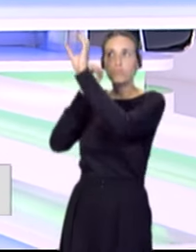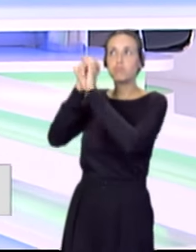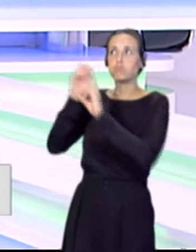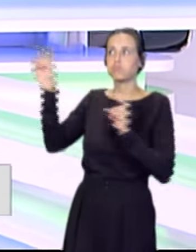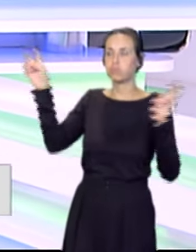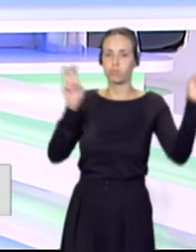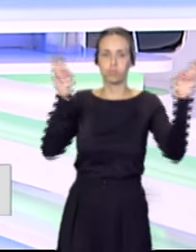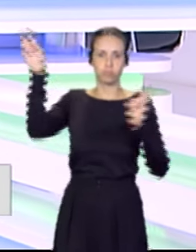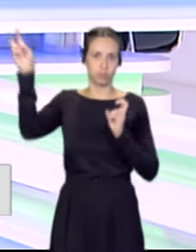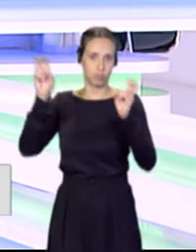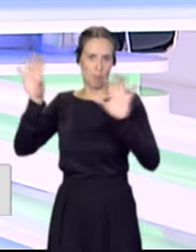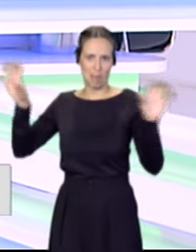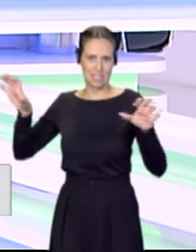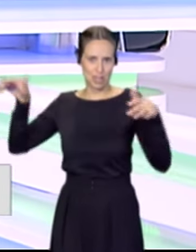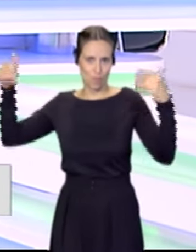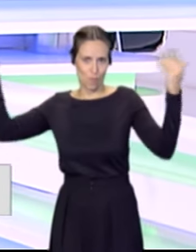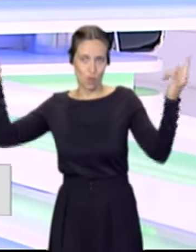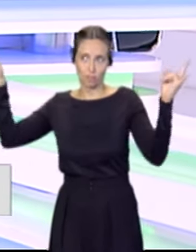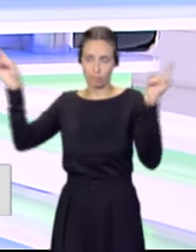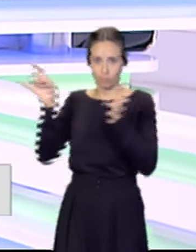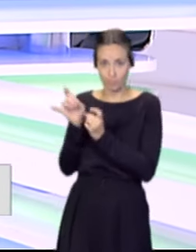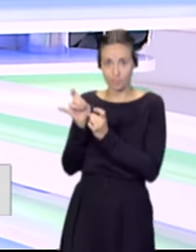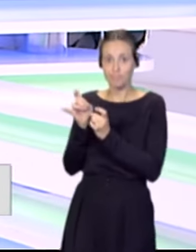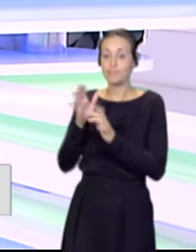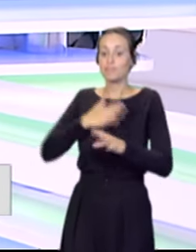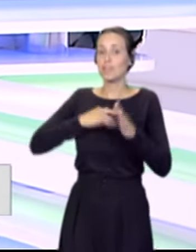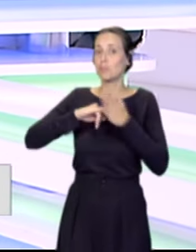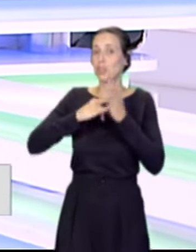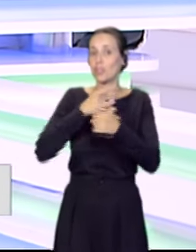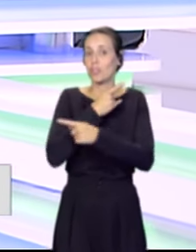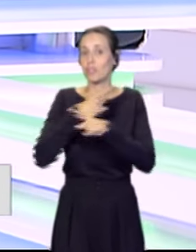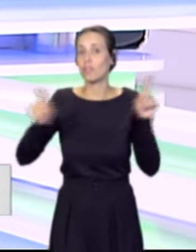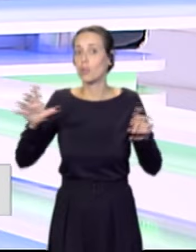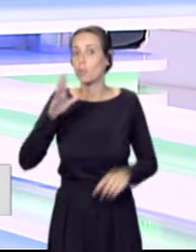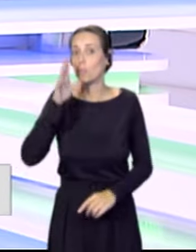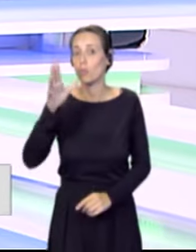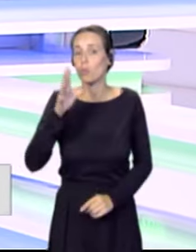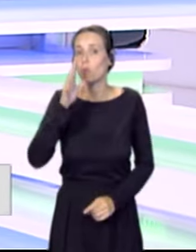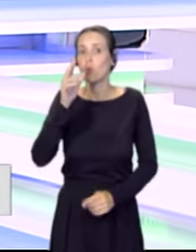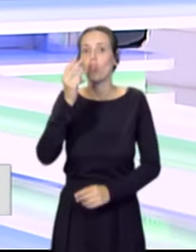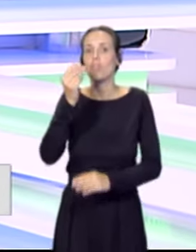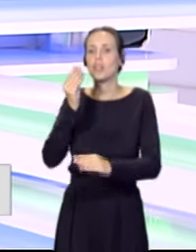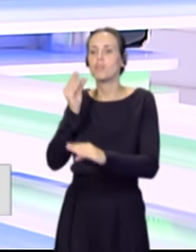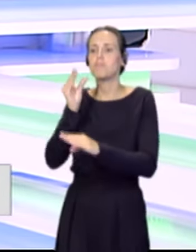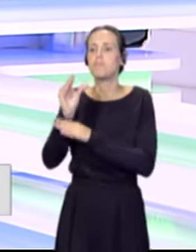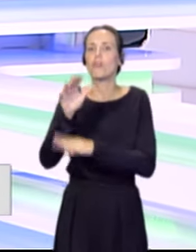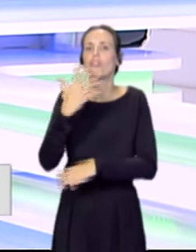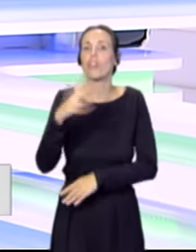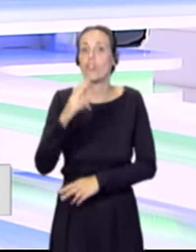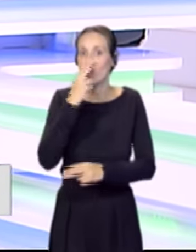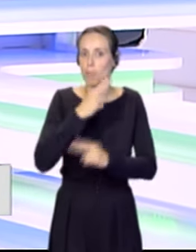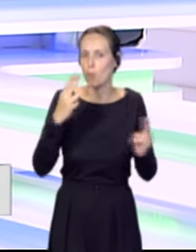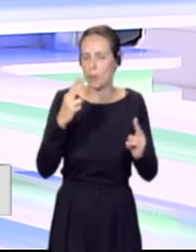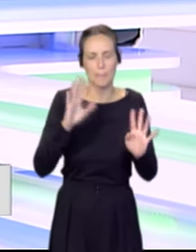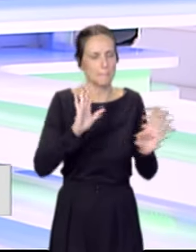países. La parte diferencial de nuestro proyecto es que, en lugar de recurrir a recursos públicos, estamos buscando nuevas vías de